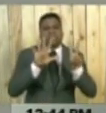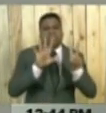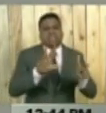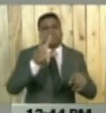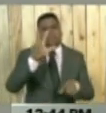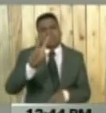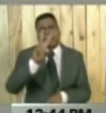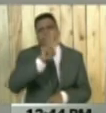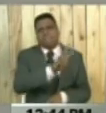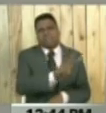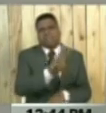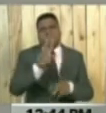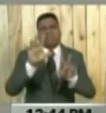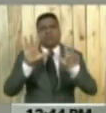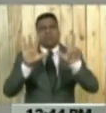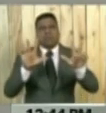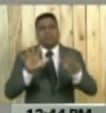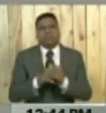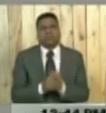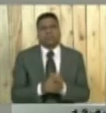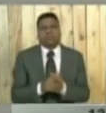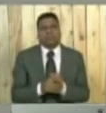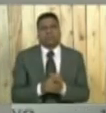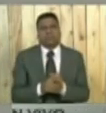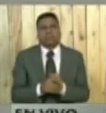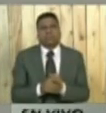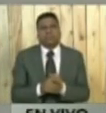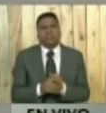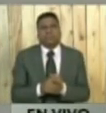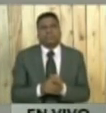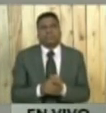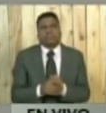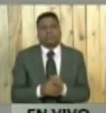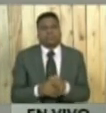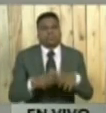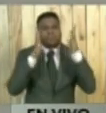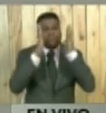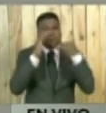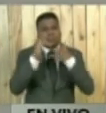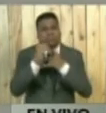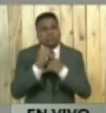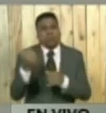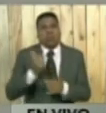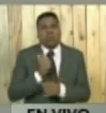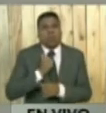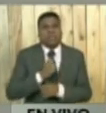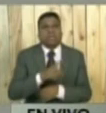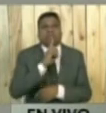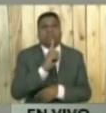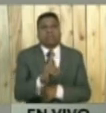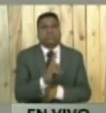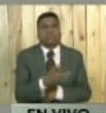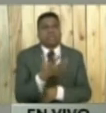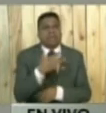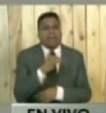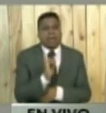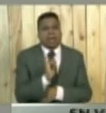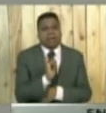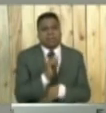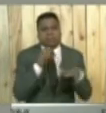Teléfono que está disponible 24 horas para atender cualquier denuncia que se presente secuestro,